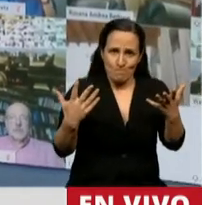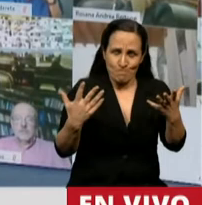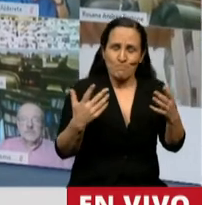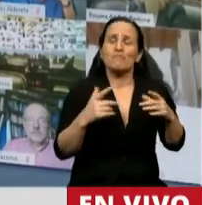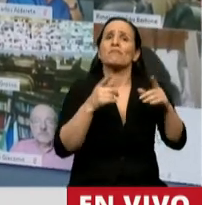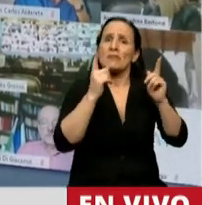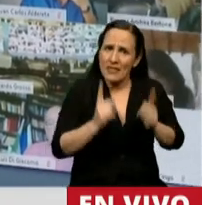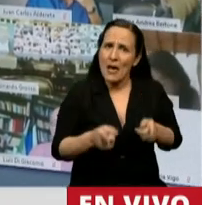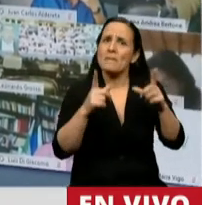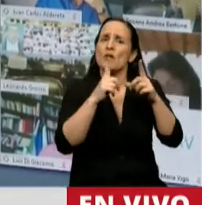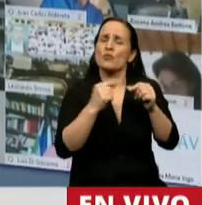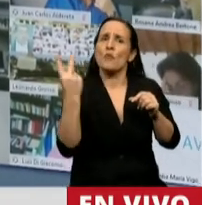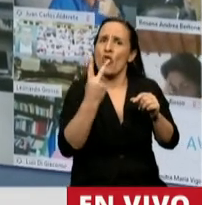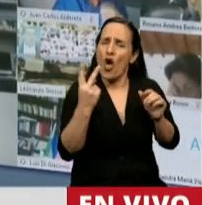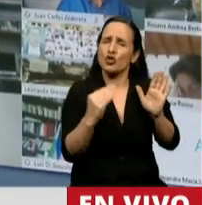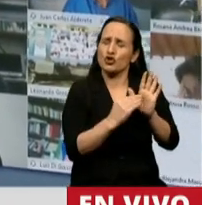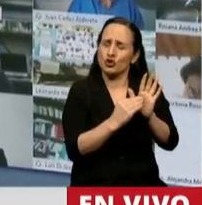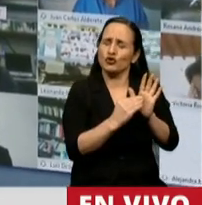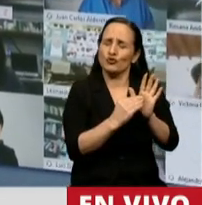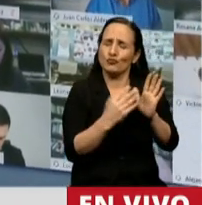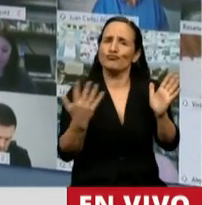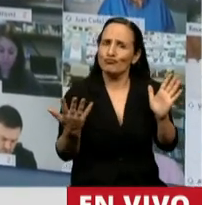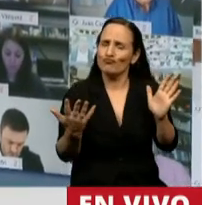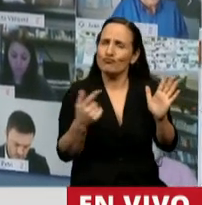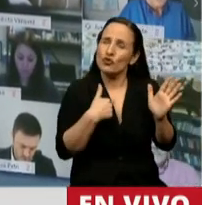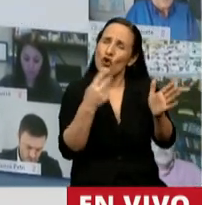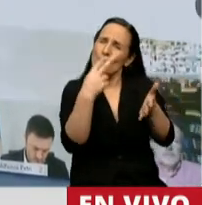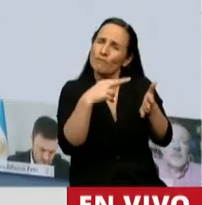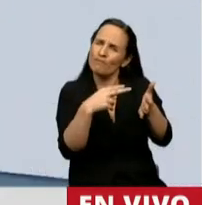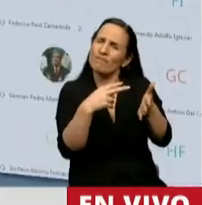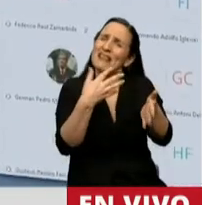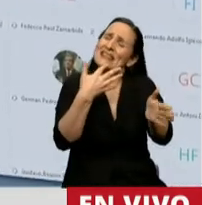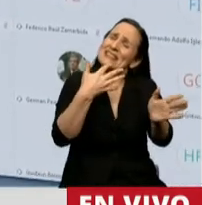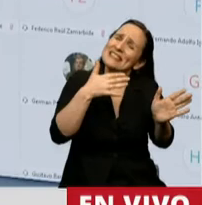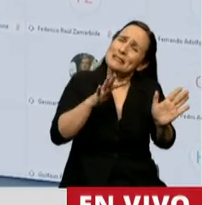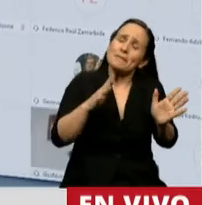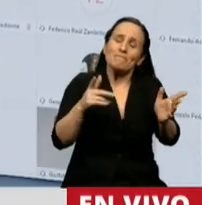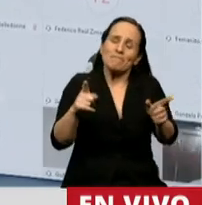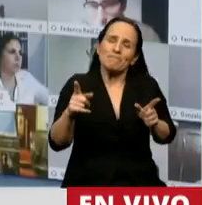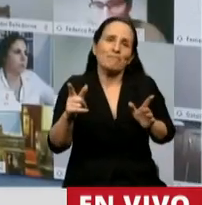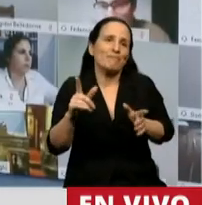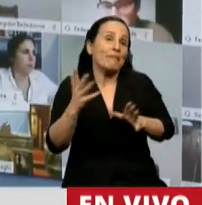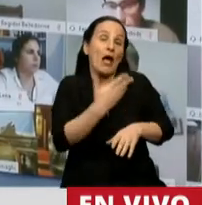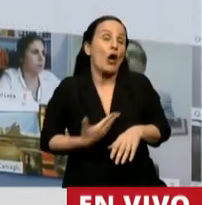el artículo 2. El artículo 2 donde entiendo que por una visión de este gobierno